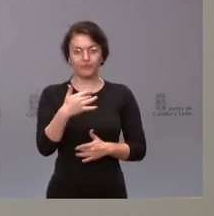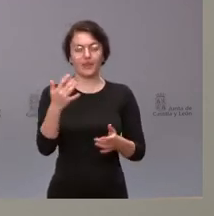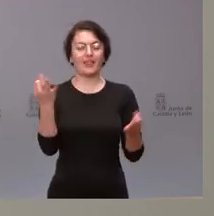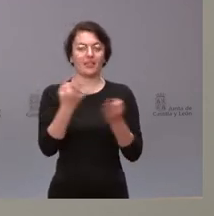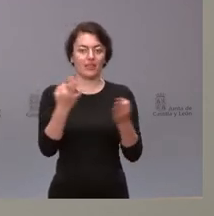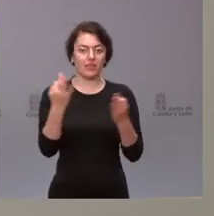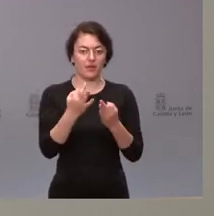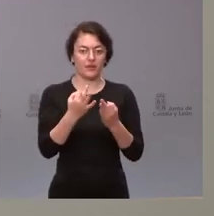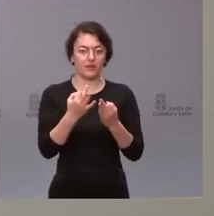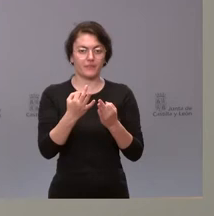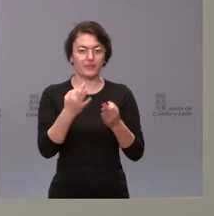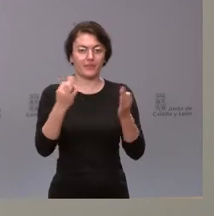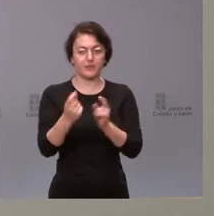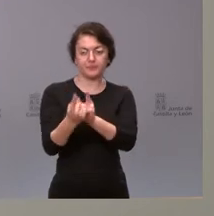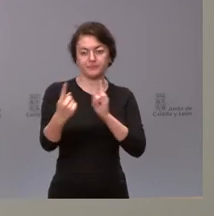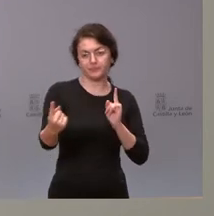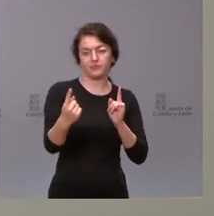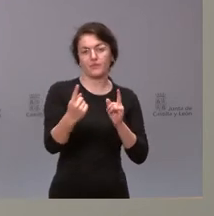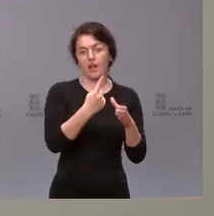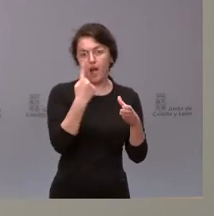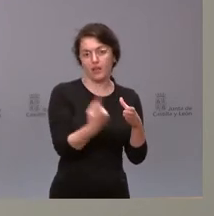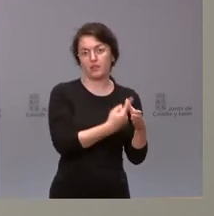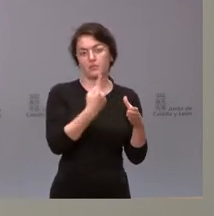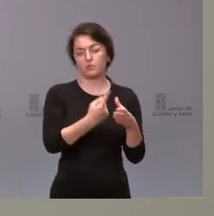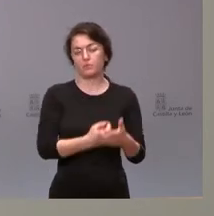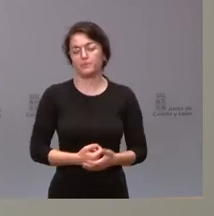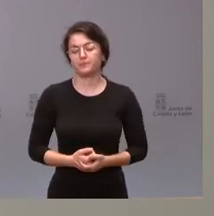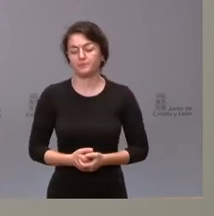de síntomas que aconsejen este aislamiento.